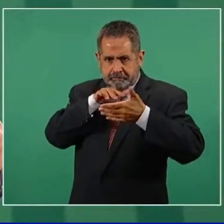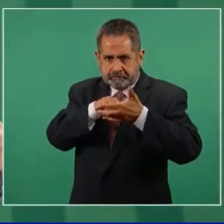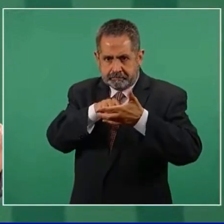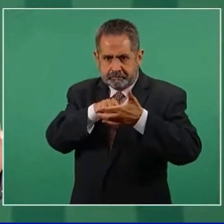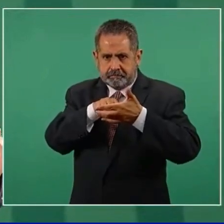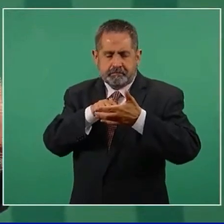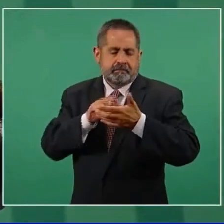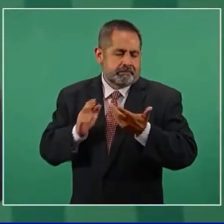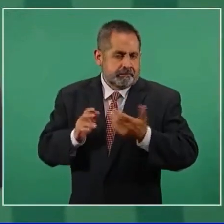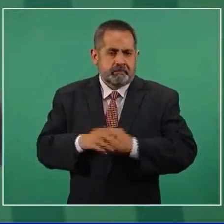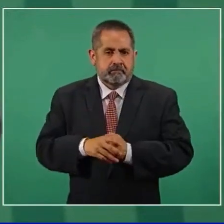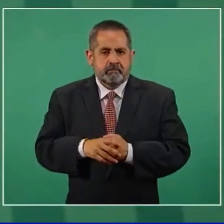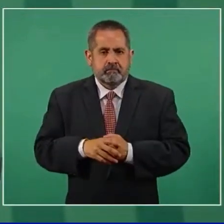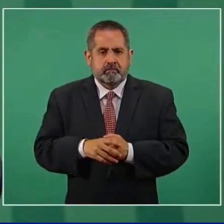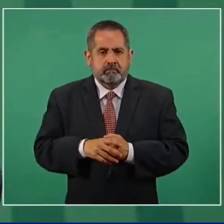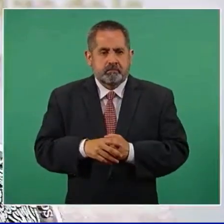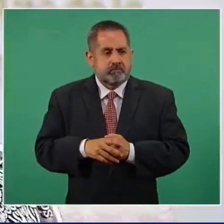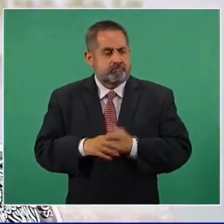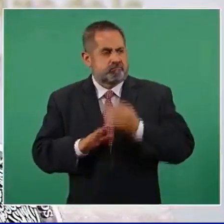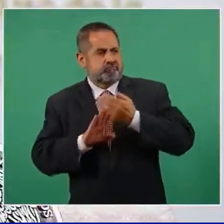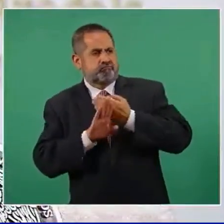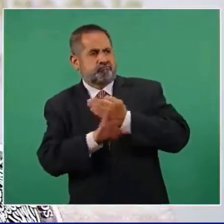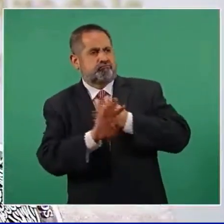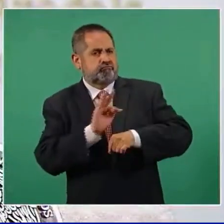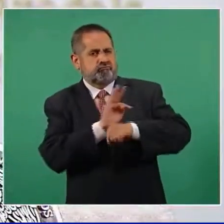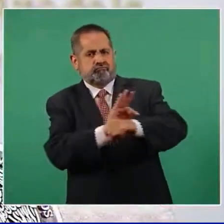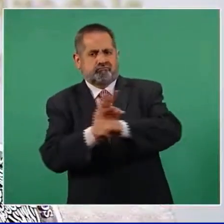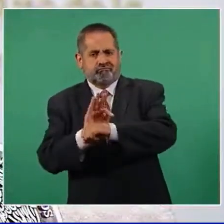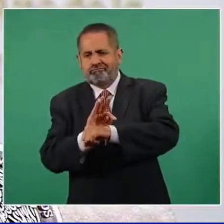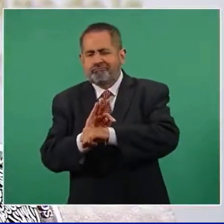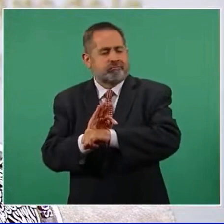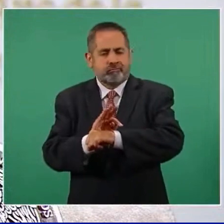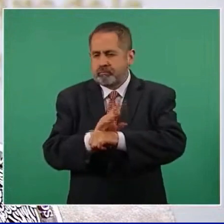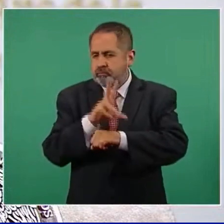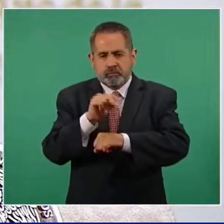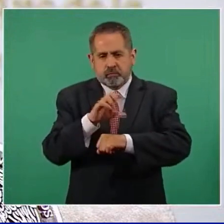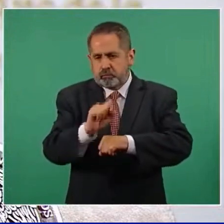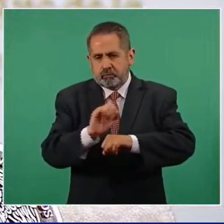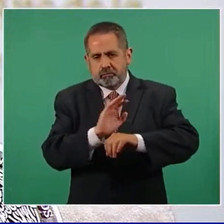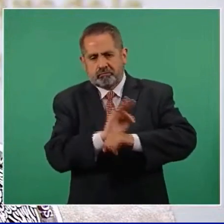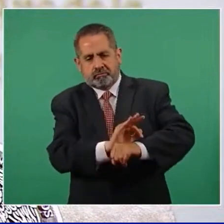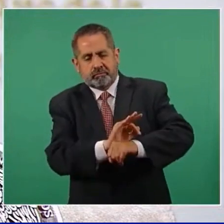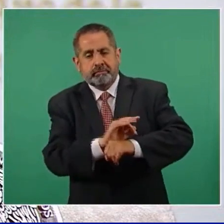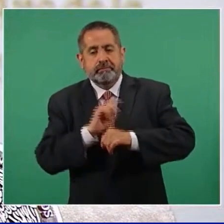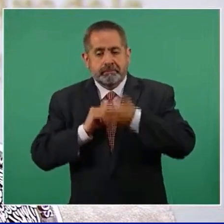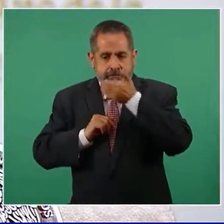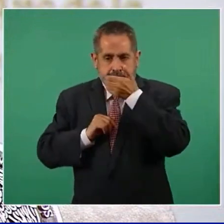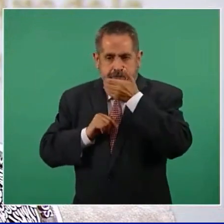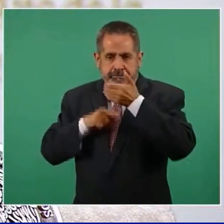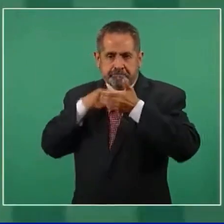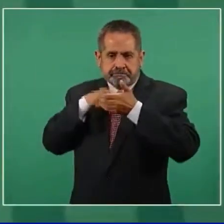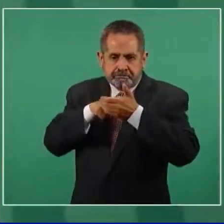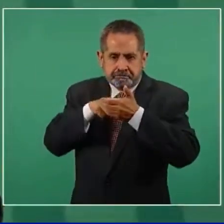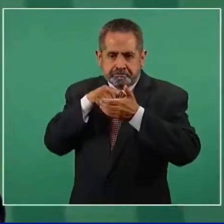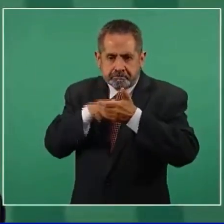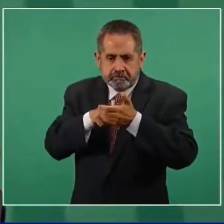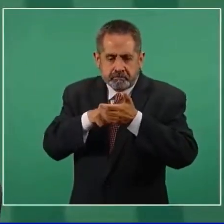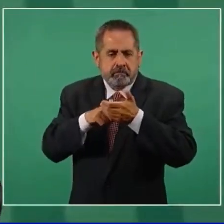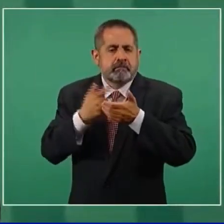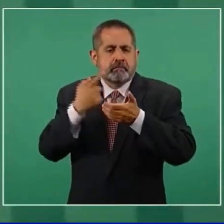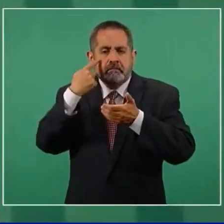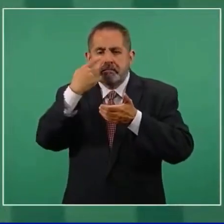menos útil como un mecanismo de protección, de defensa, de barrera, por varias razones que ya hemos explicado. Muchas veces los ojos quedan